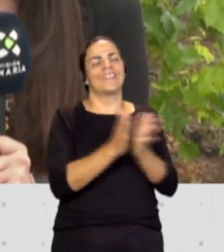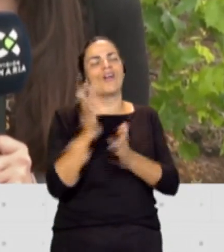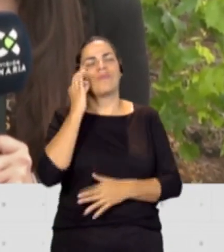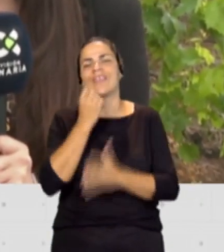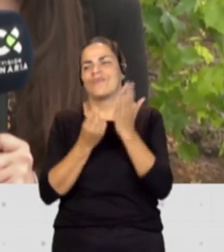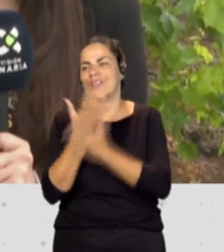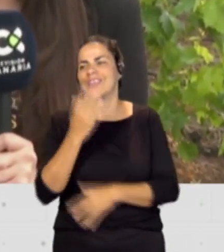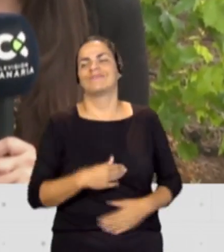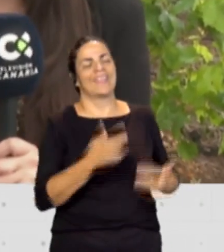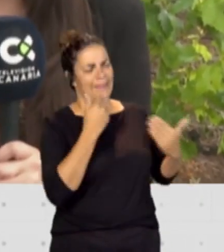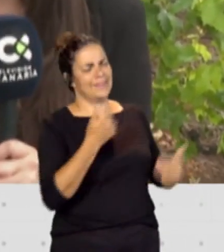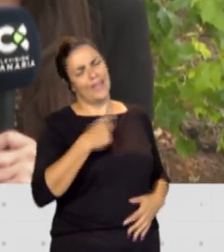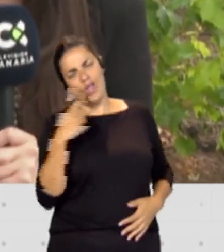Muchas gracias. Esos saludos serán dados.